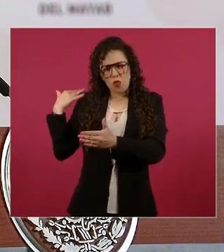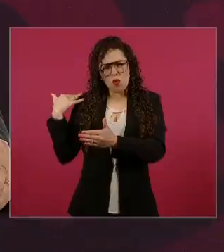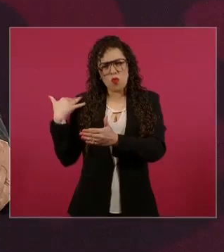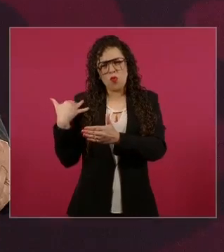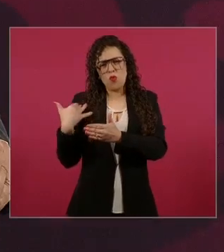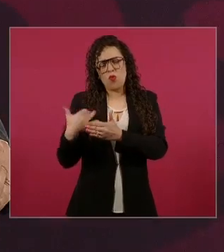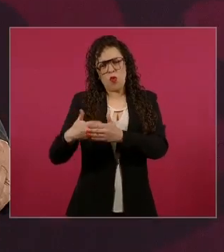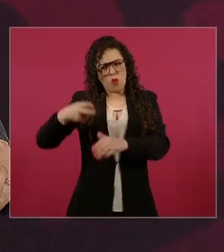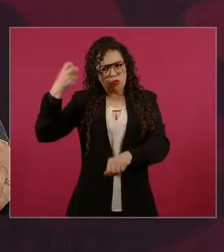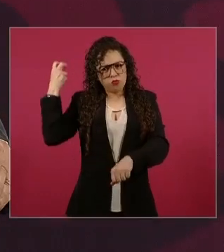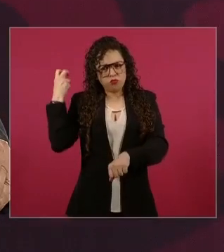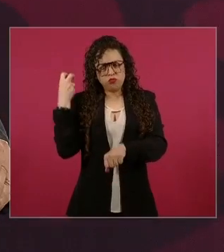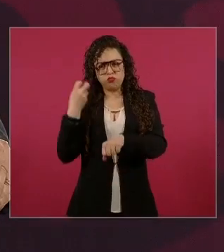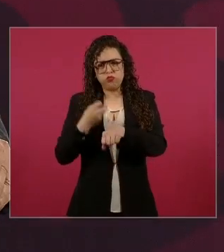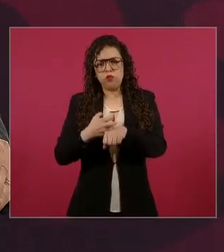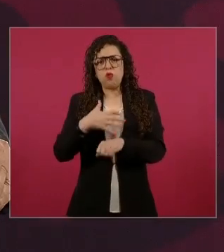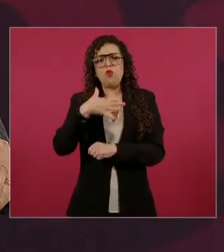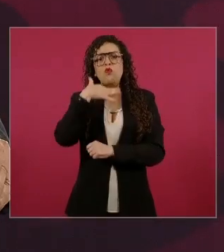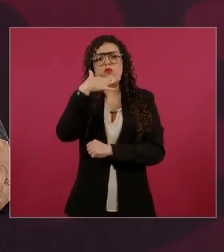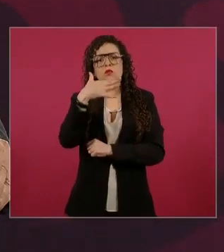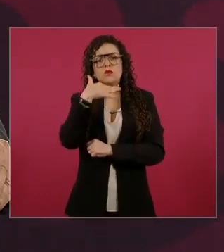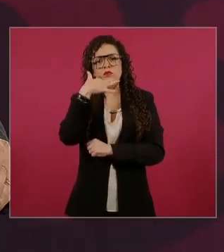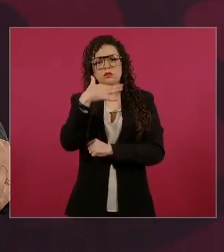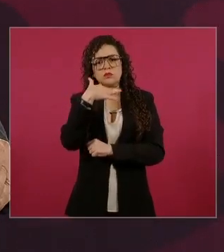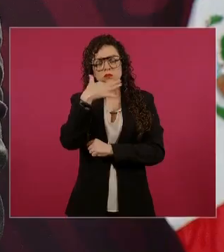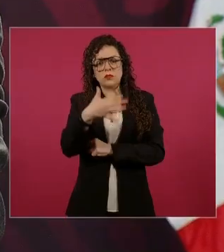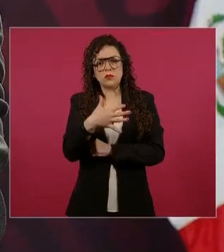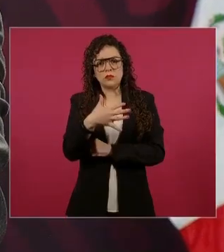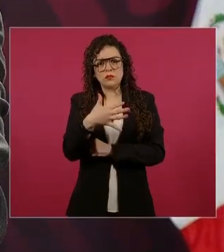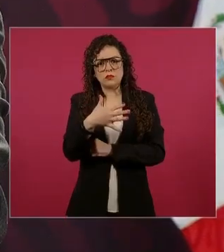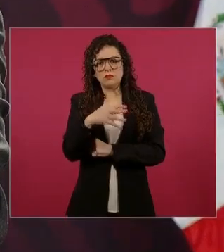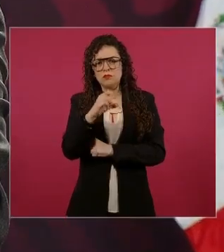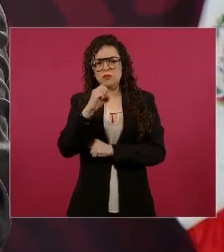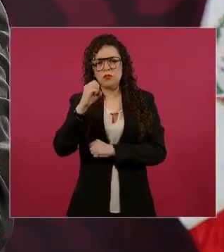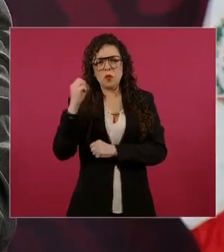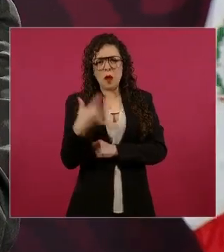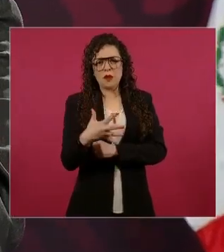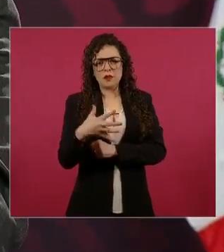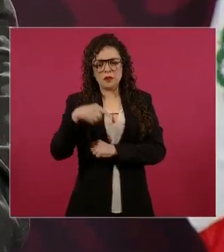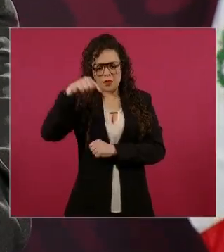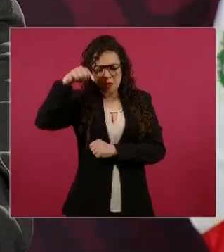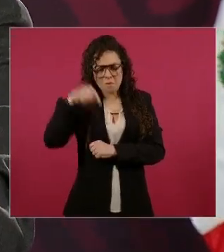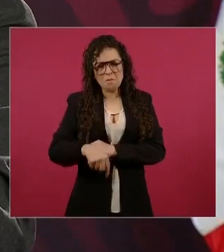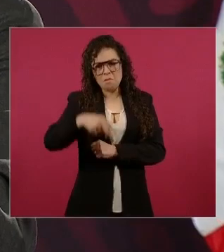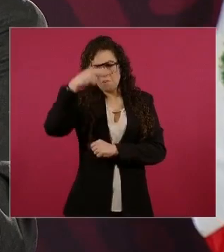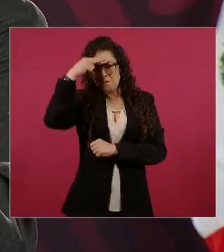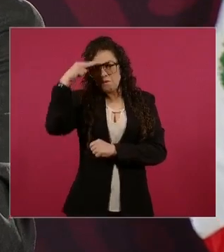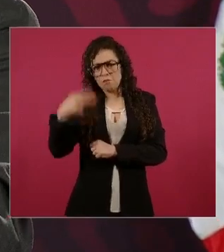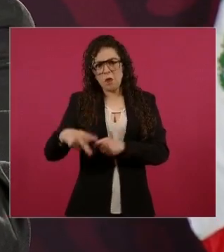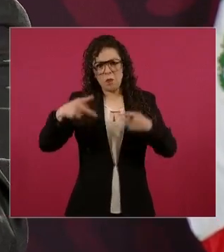con la honestidad de nuestro pueblo. Y vaya